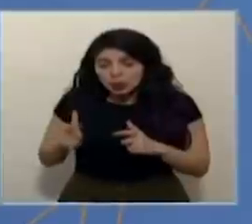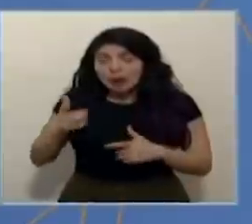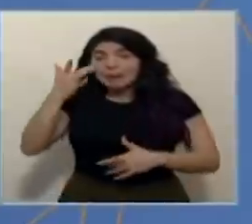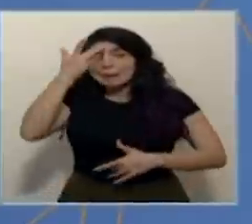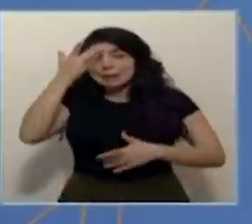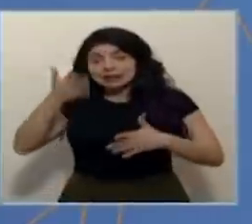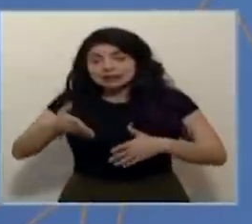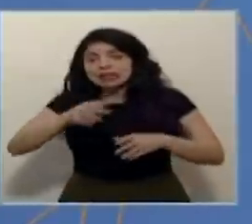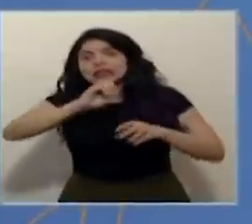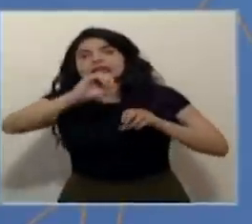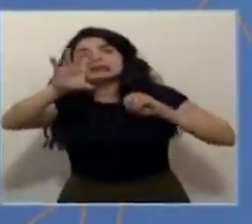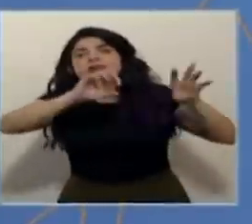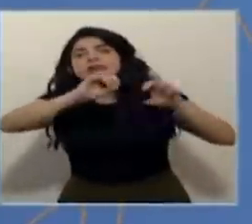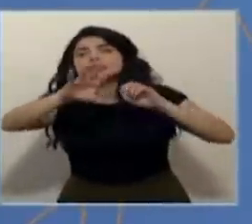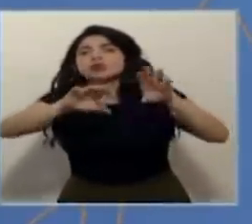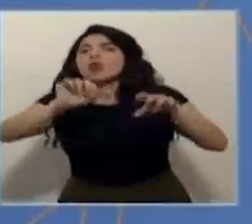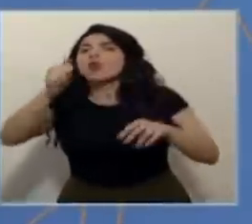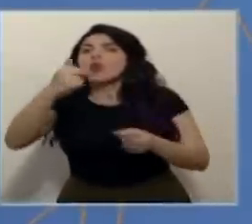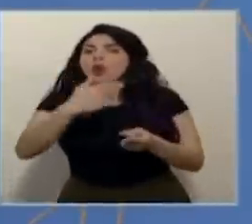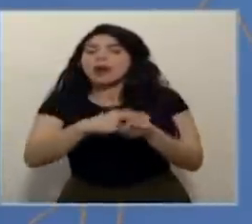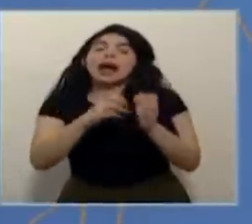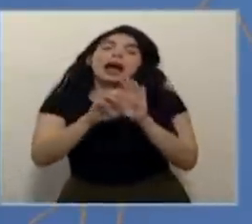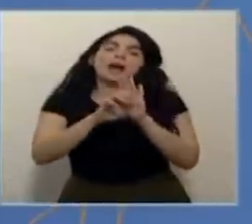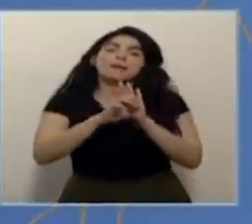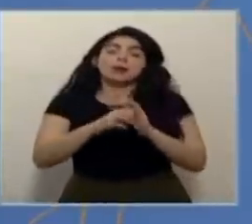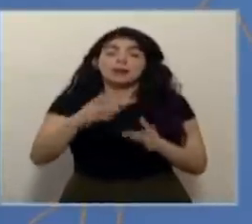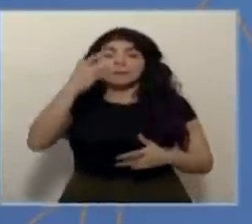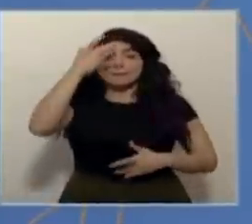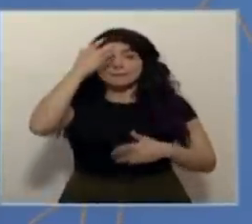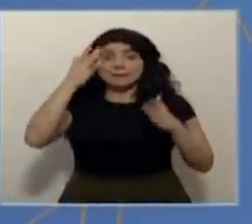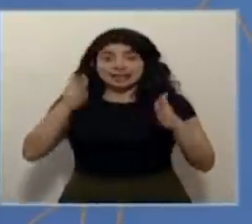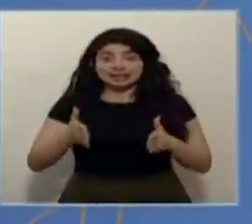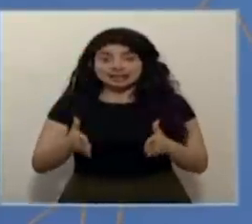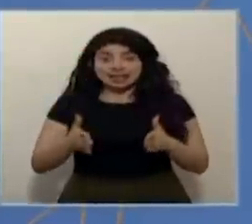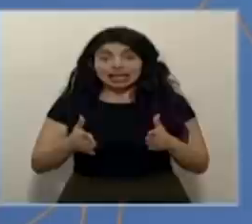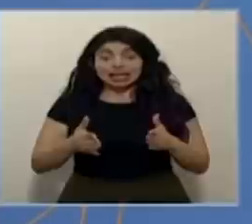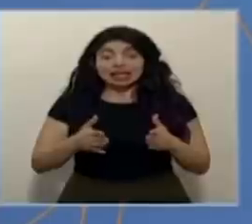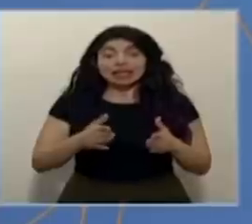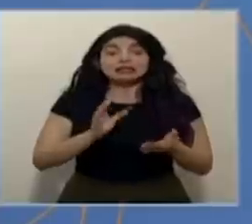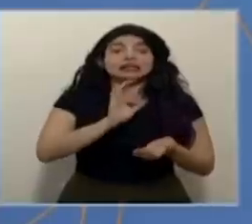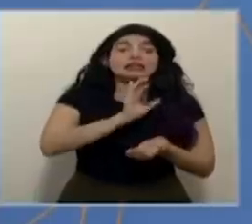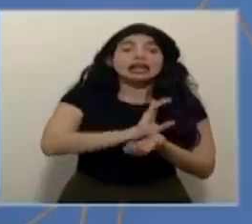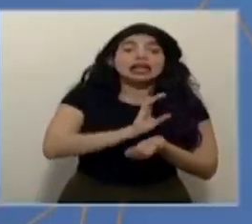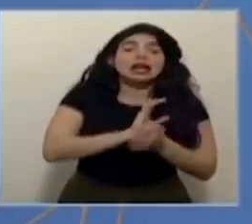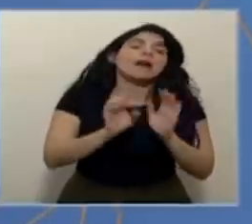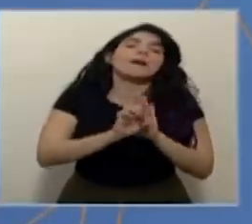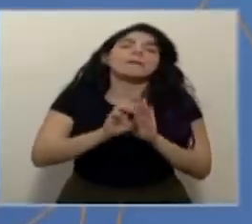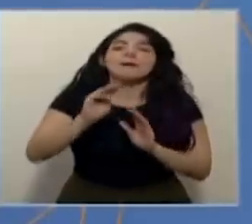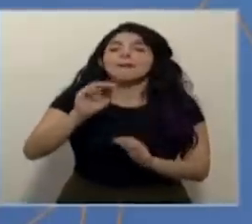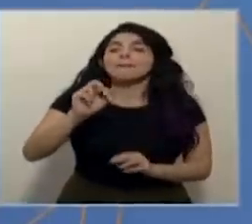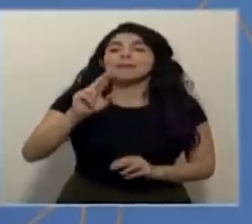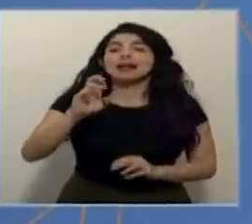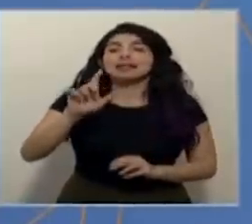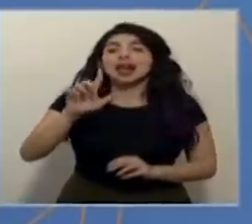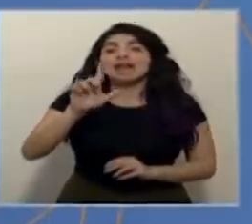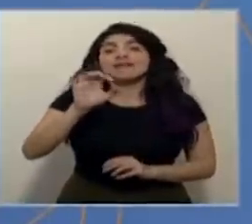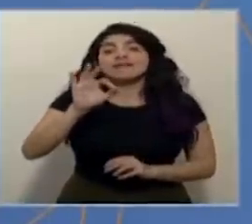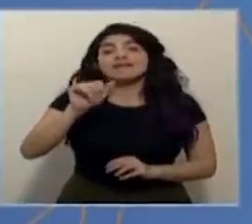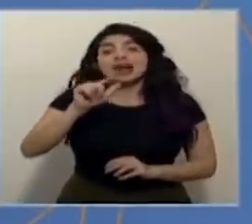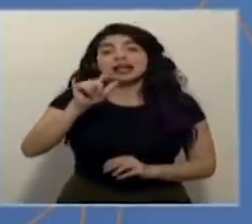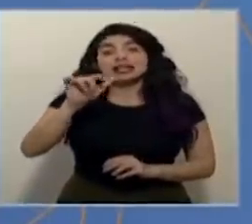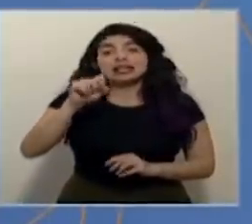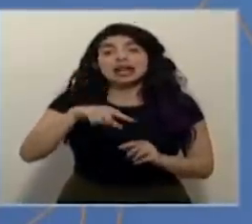pacientes entre otros hospitales. Por ejemplo, los pacientes que sean referidos de clínicas, por ejemplo, de la Marcial Fallas, van a ir